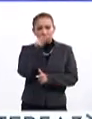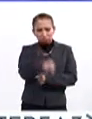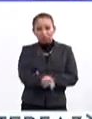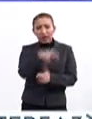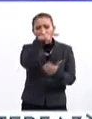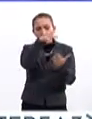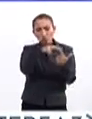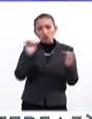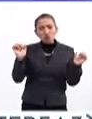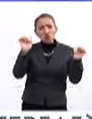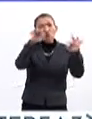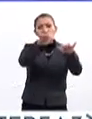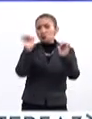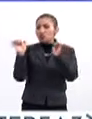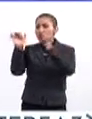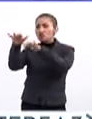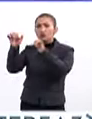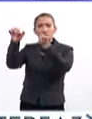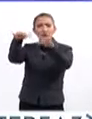regiones,